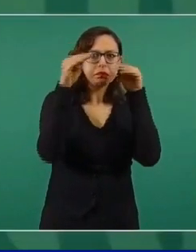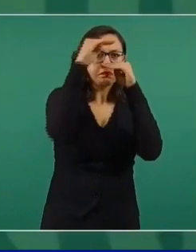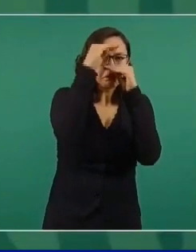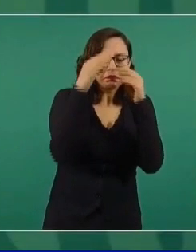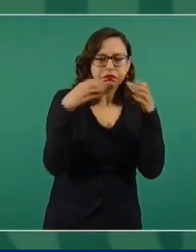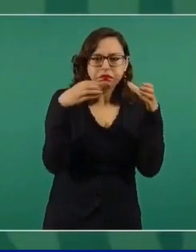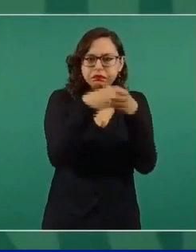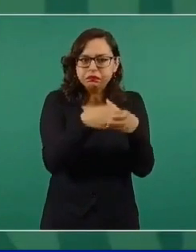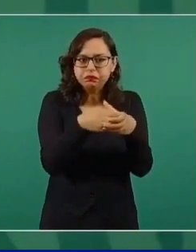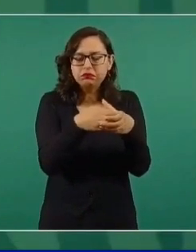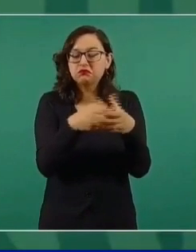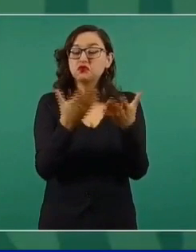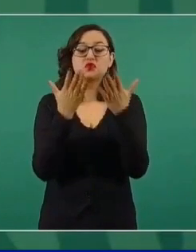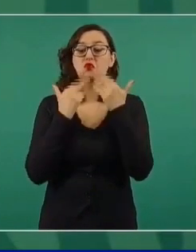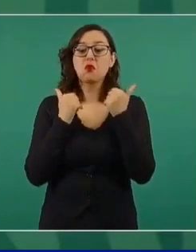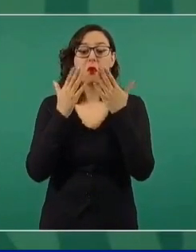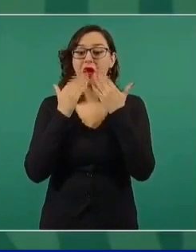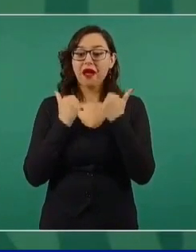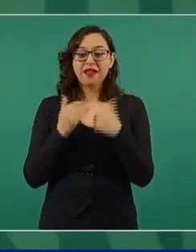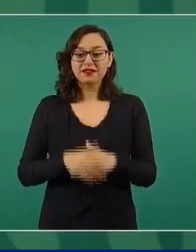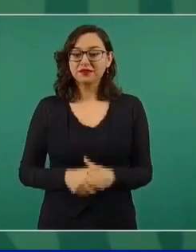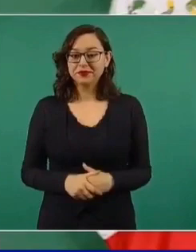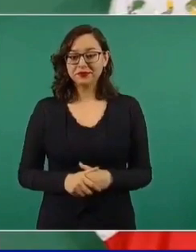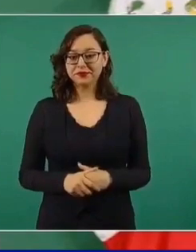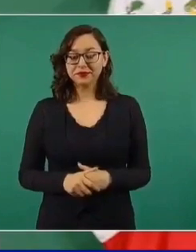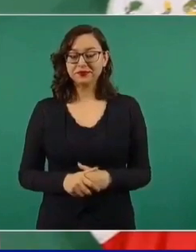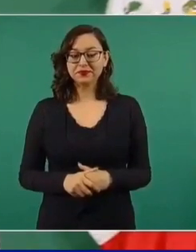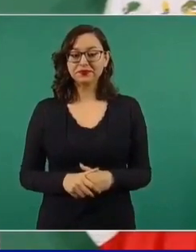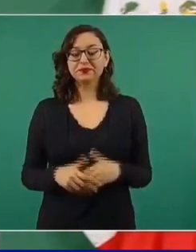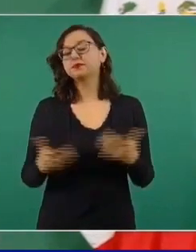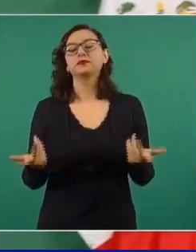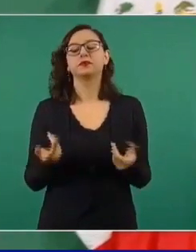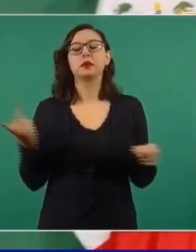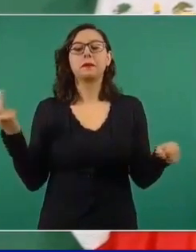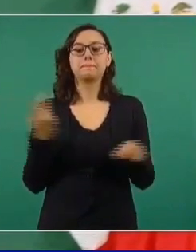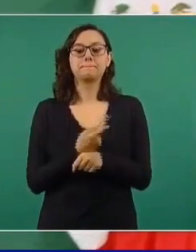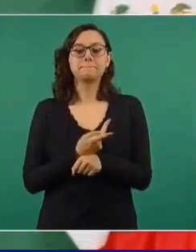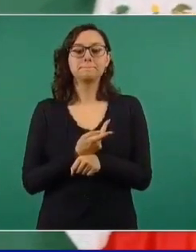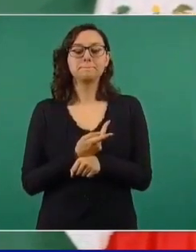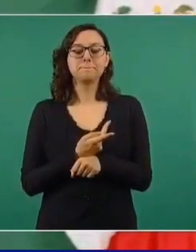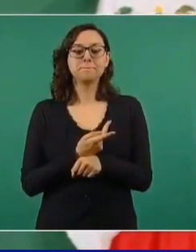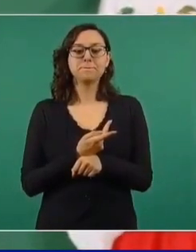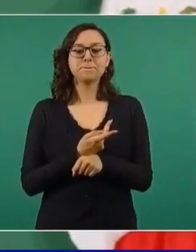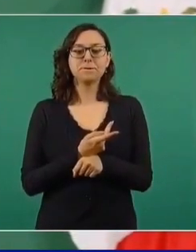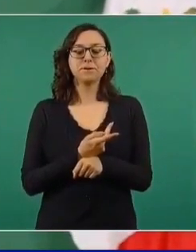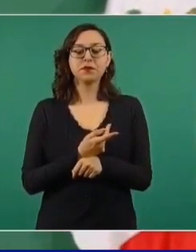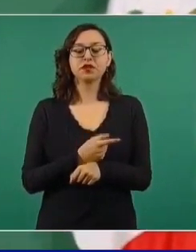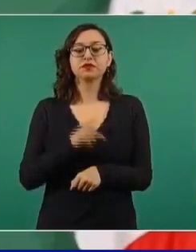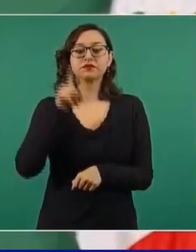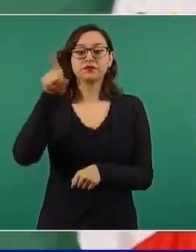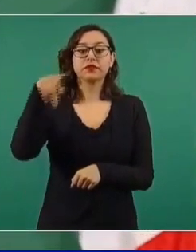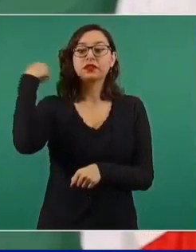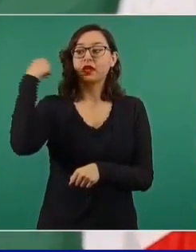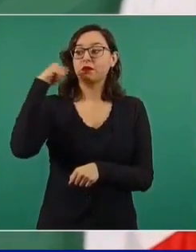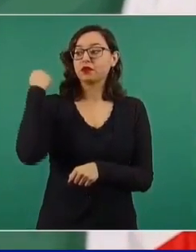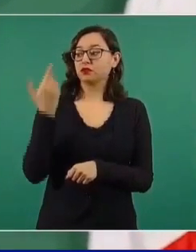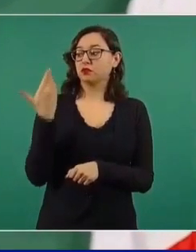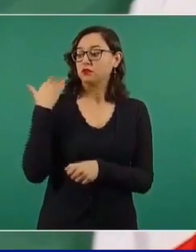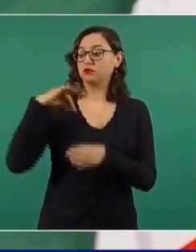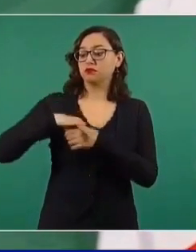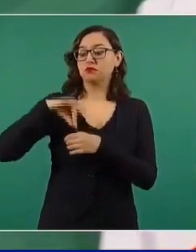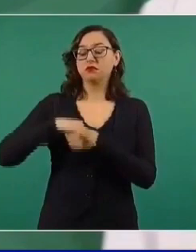Acaban de pasar las elecciones en Tabasco y para diputados locales el PAN obtuvo el 1.5%.